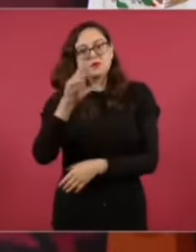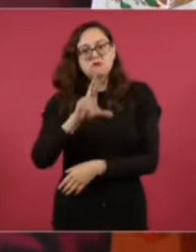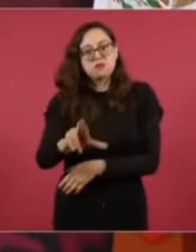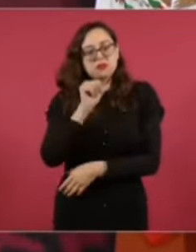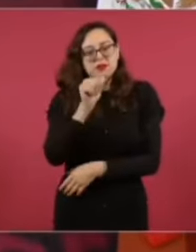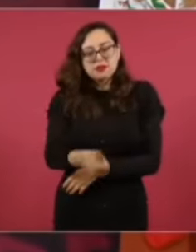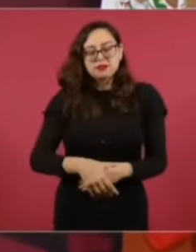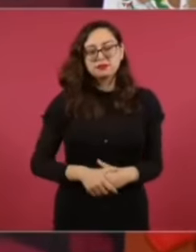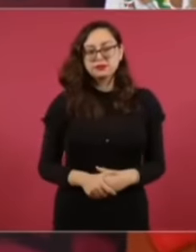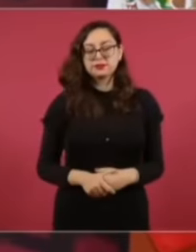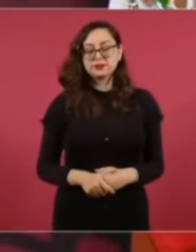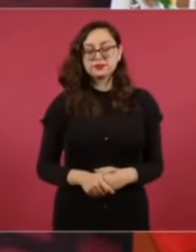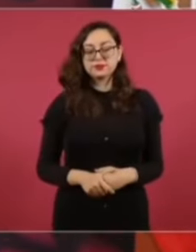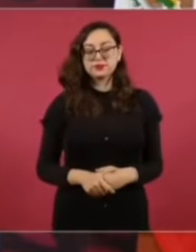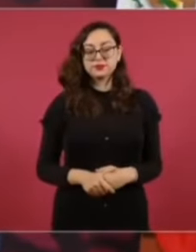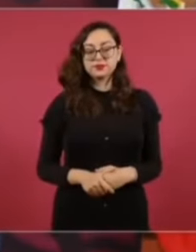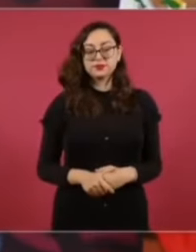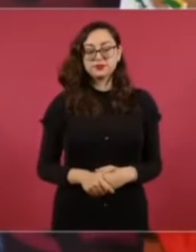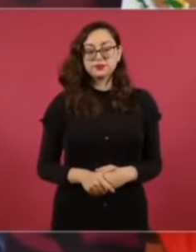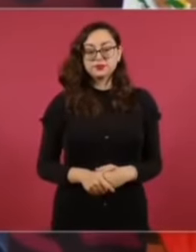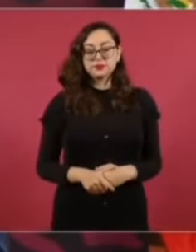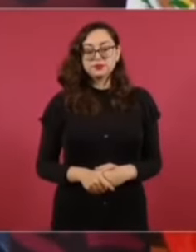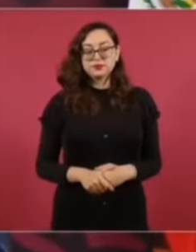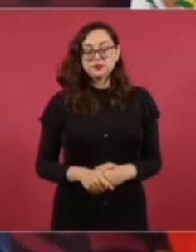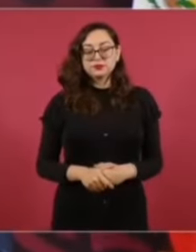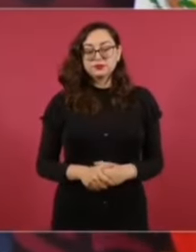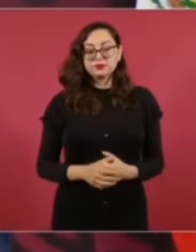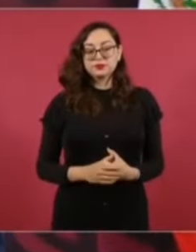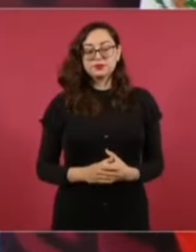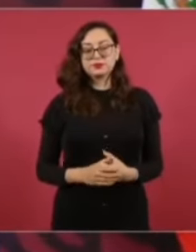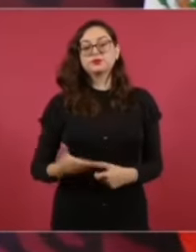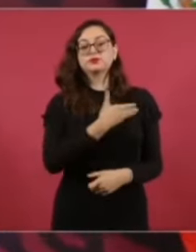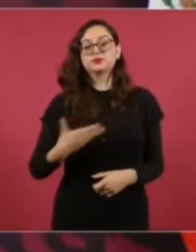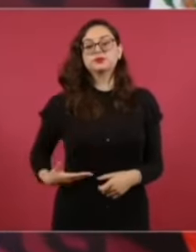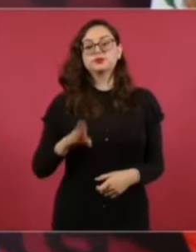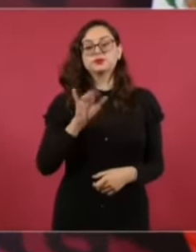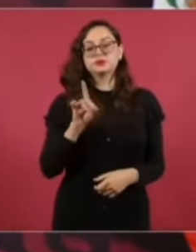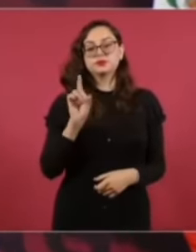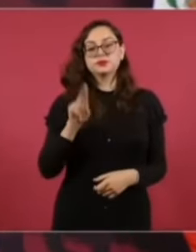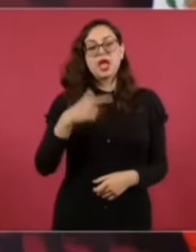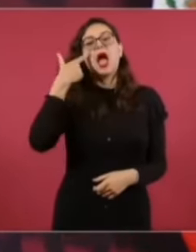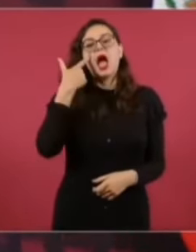Bueno, pues, este, vamos a ver qué dice el presidente de Estados Unidos.